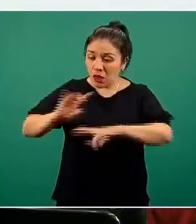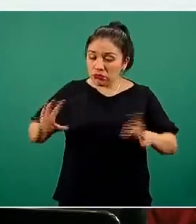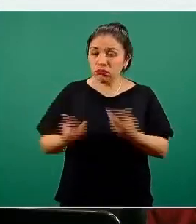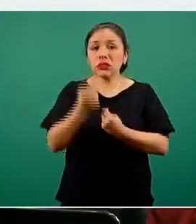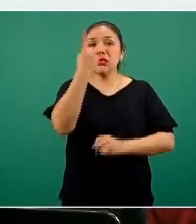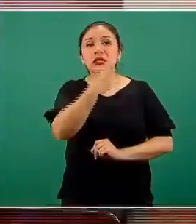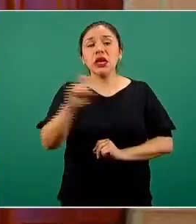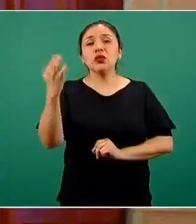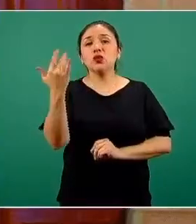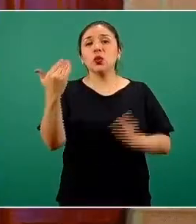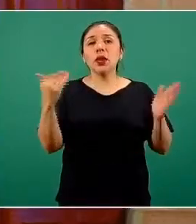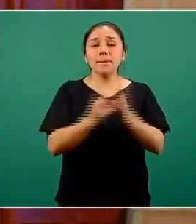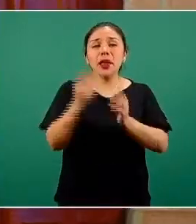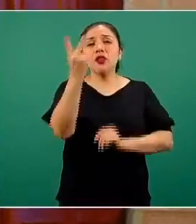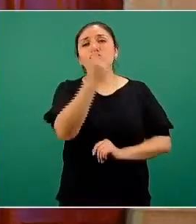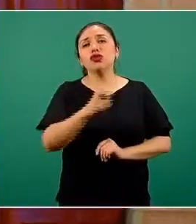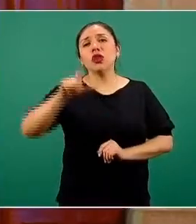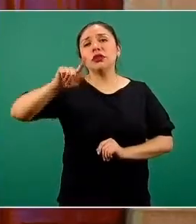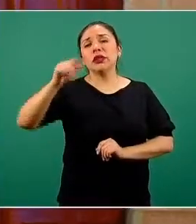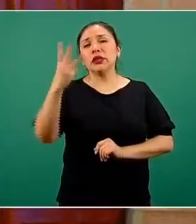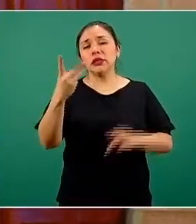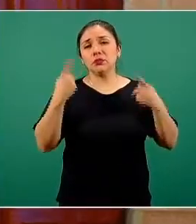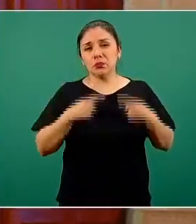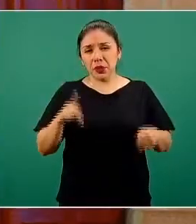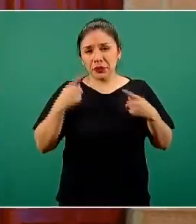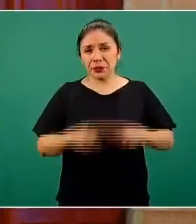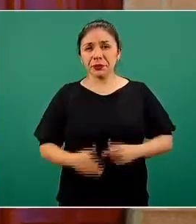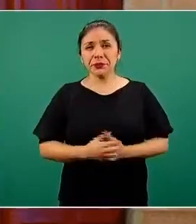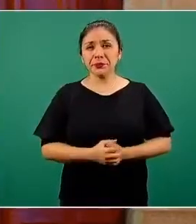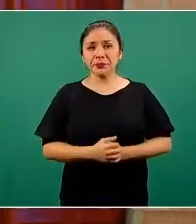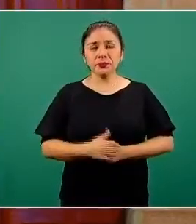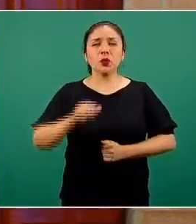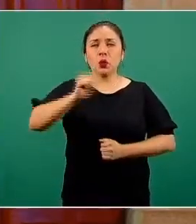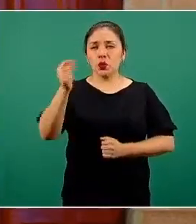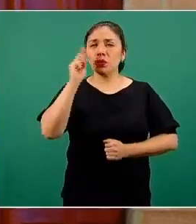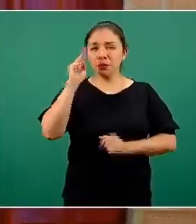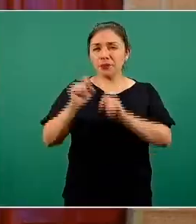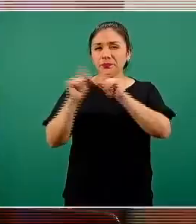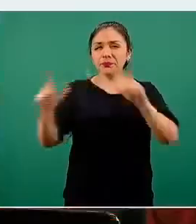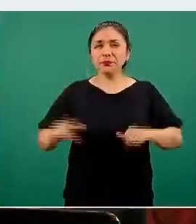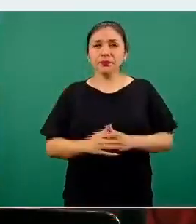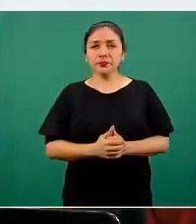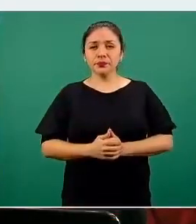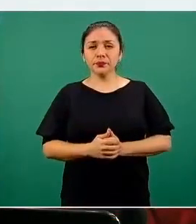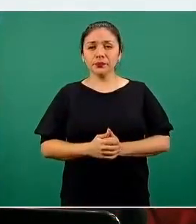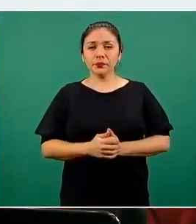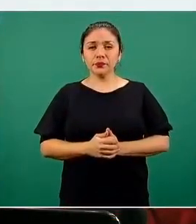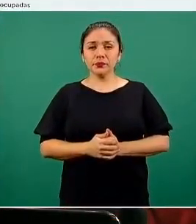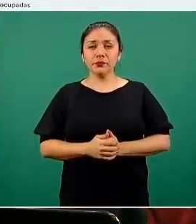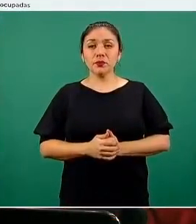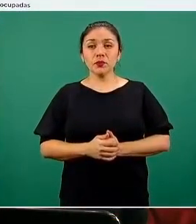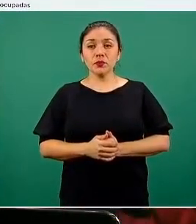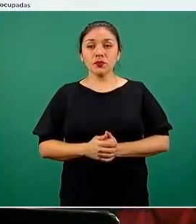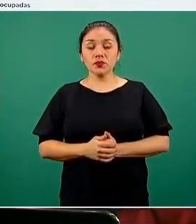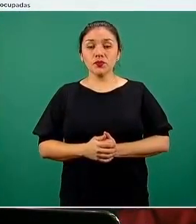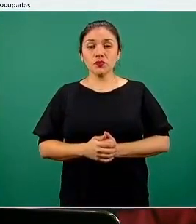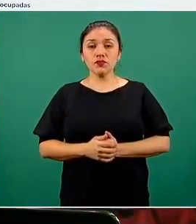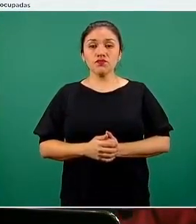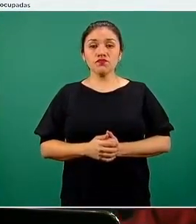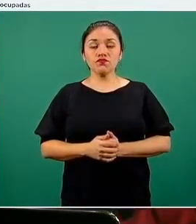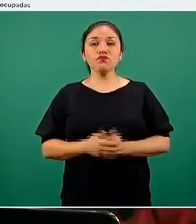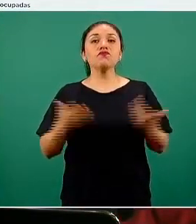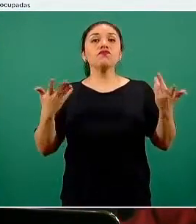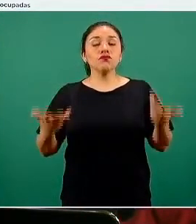150.273. Si vemos las siguientes diapositivas, entonces actualizamos la